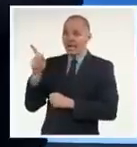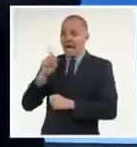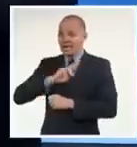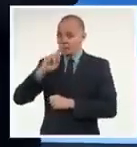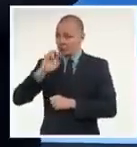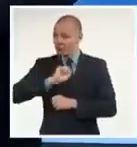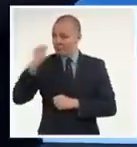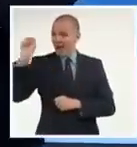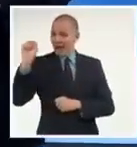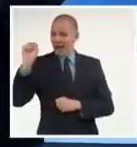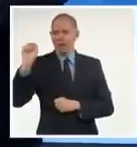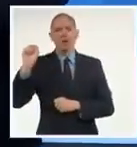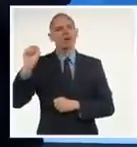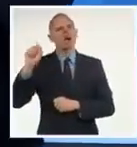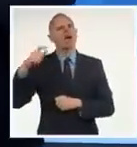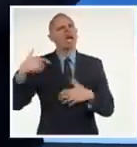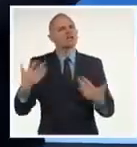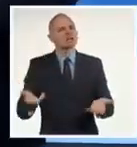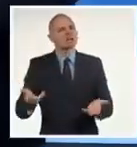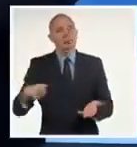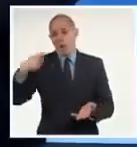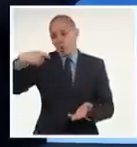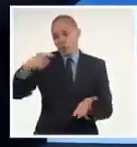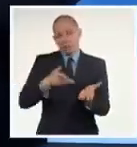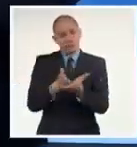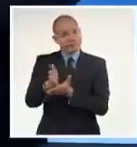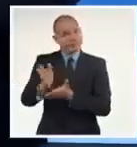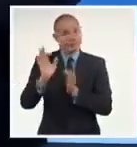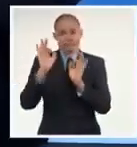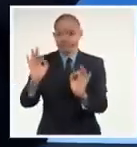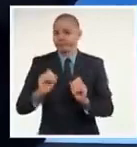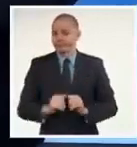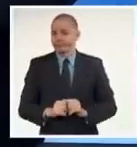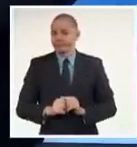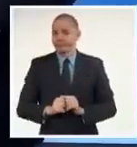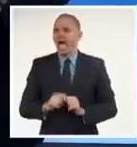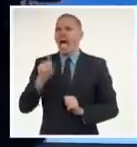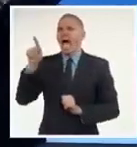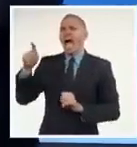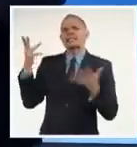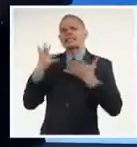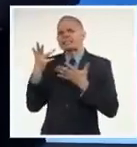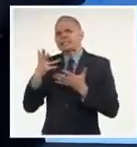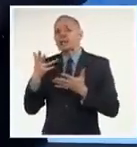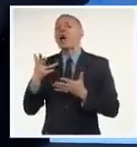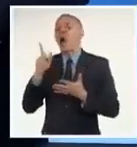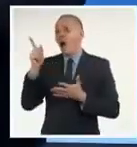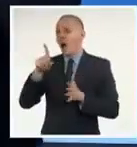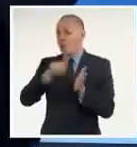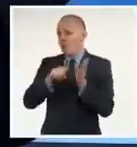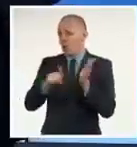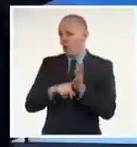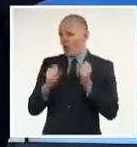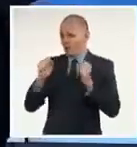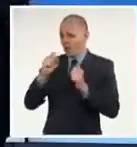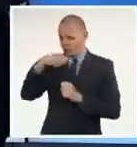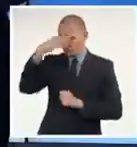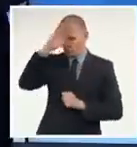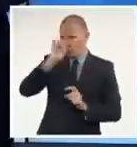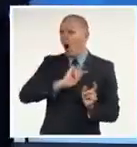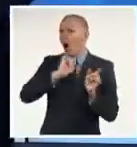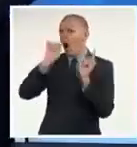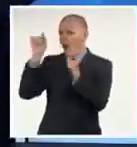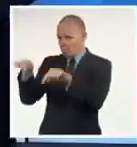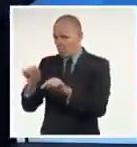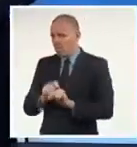el fondo del asunto. Cuba estará representada en el proceso mediante una defensa sólida que incluye a prestigiosos